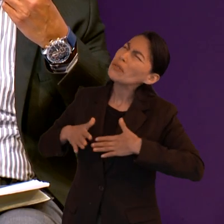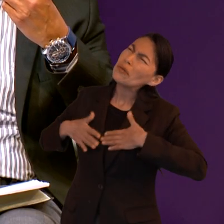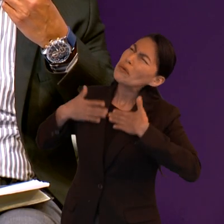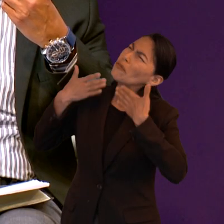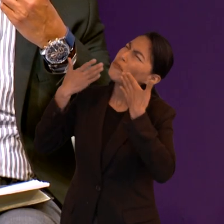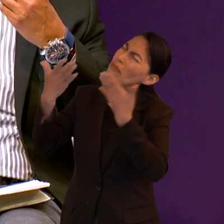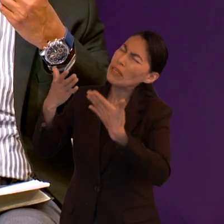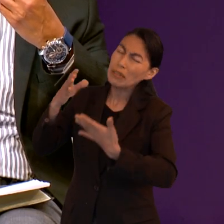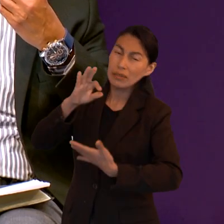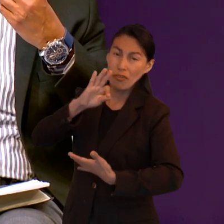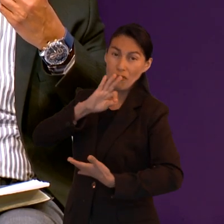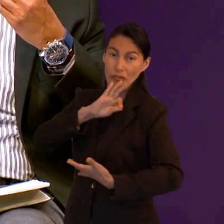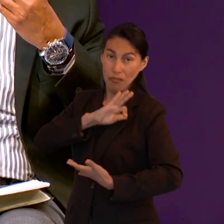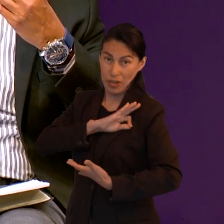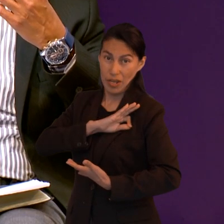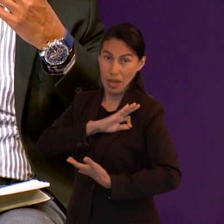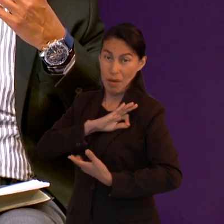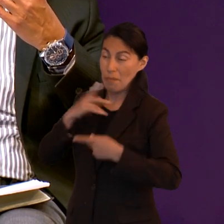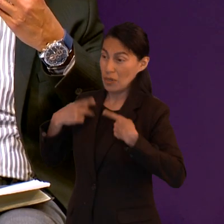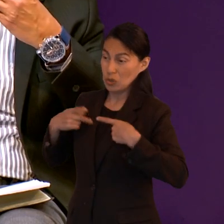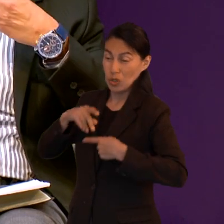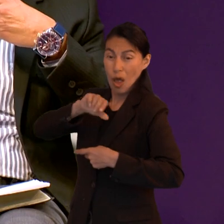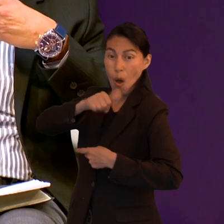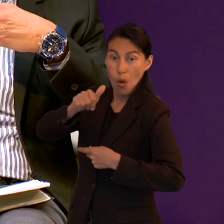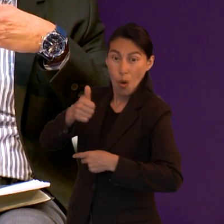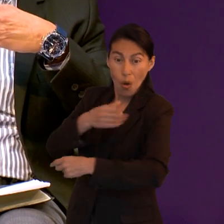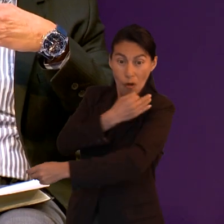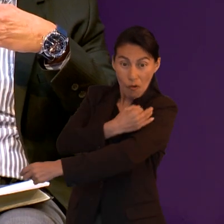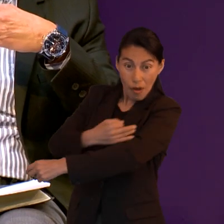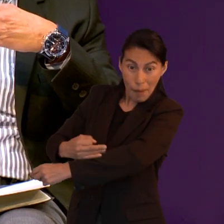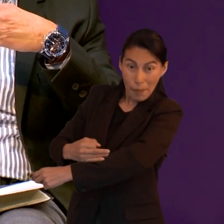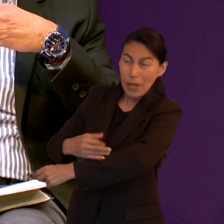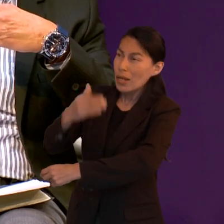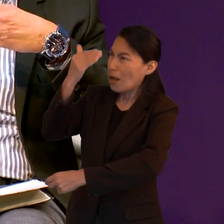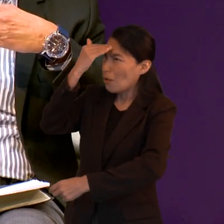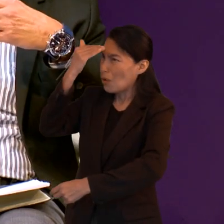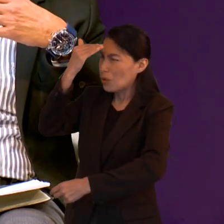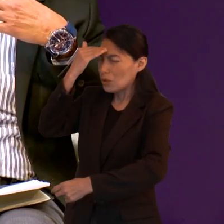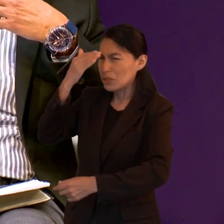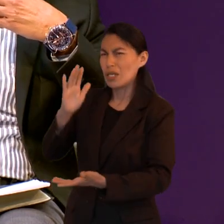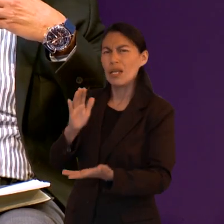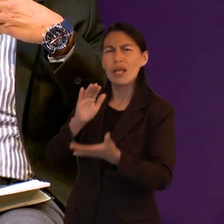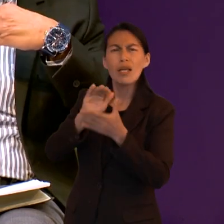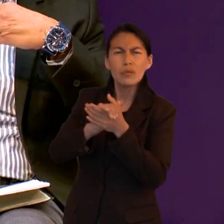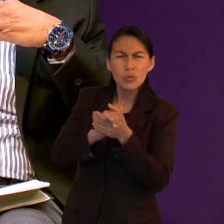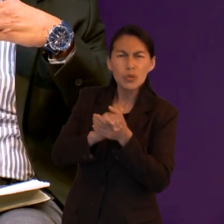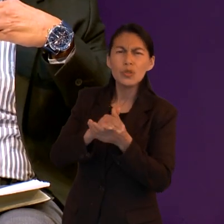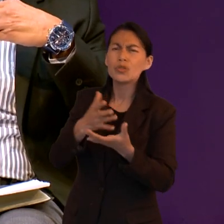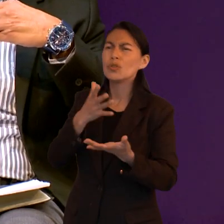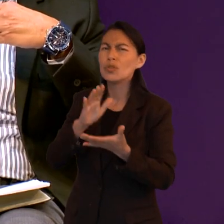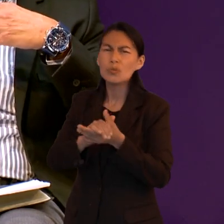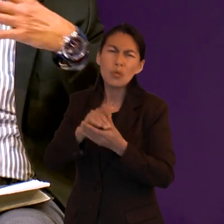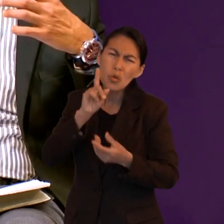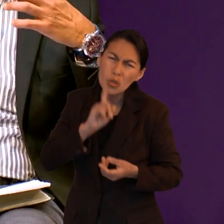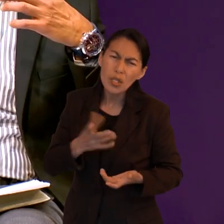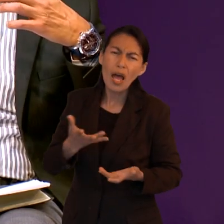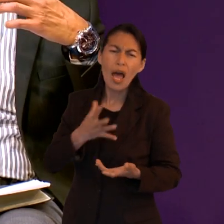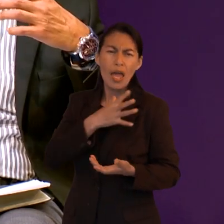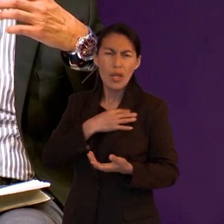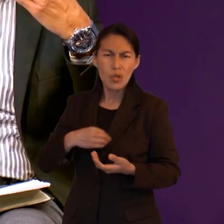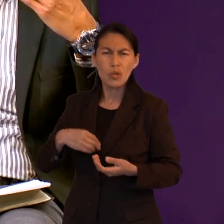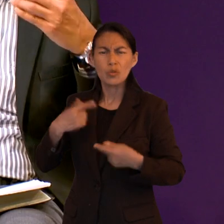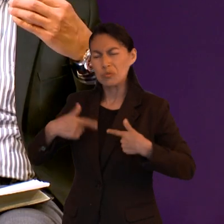espera o es el deseo de Dios que sea una realidad de nuestras vidas que a través de nuestra fe puedan otros